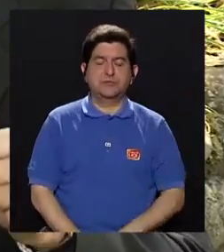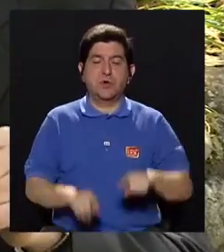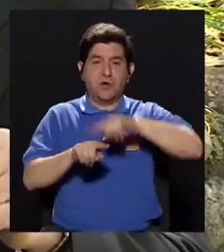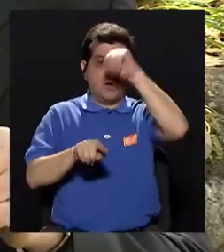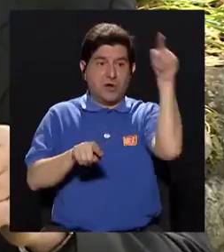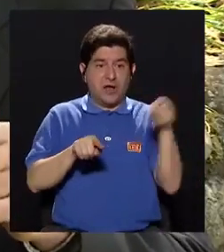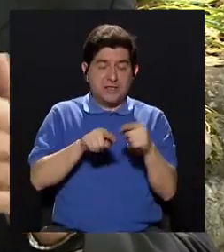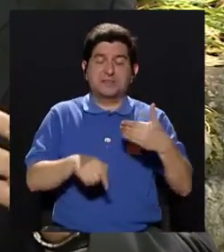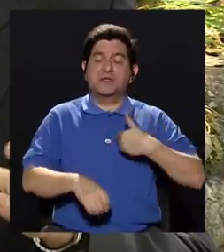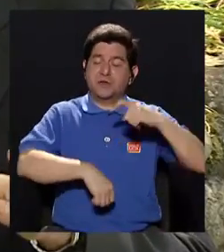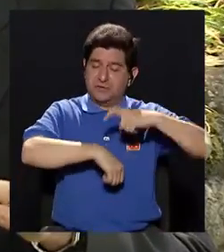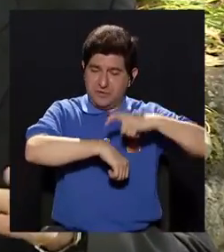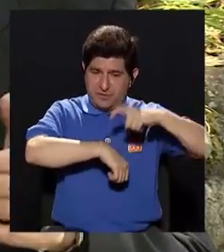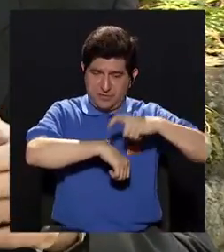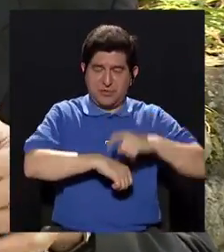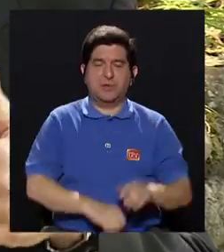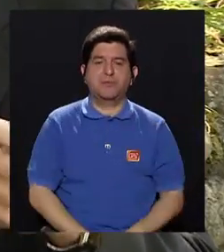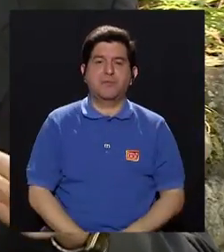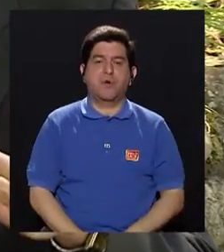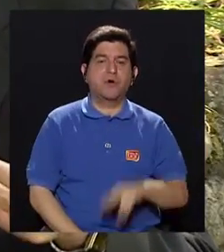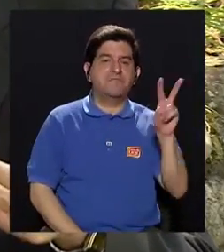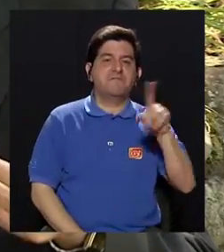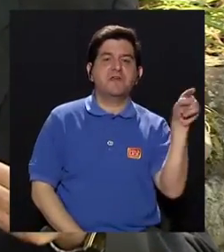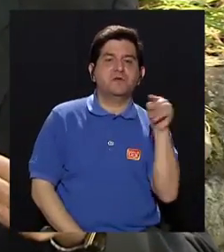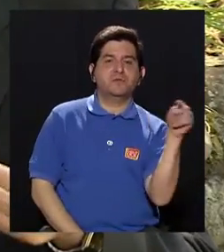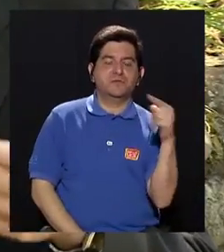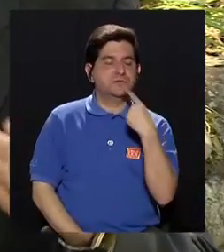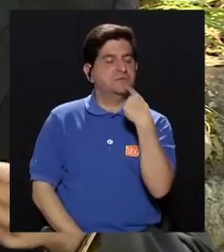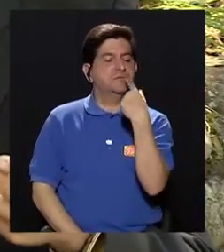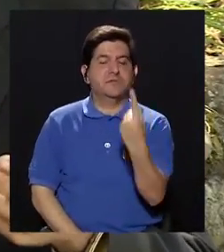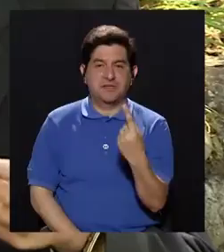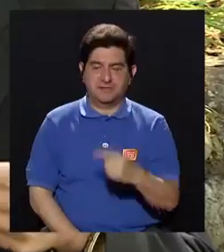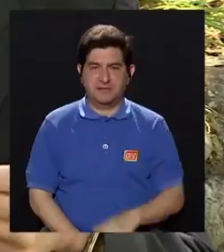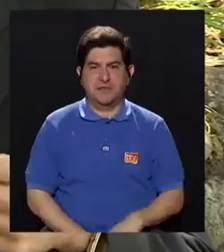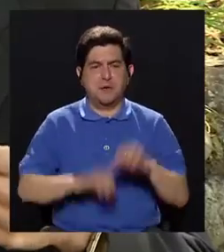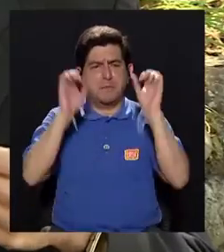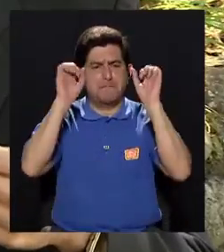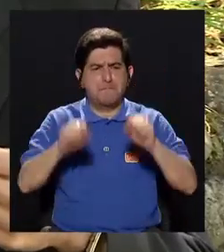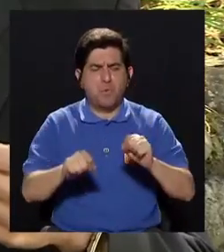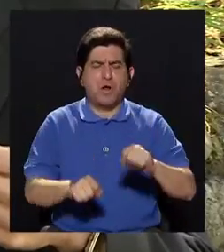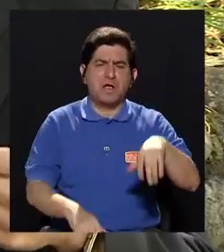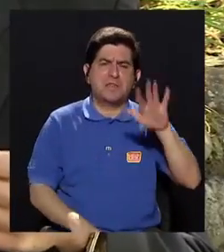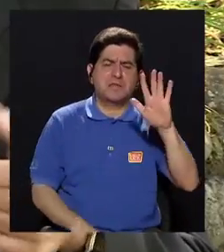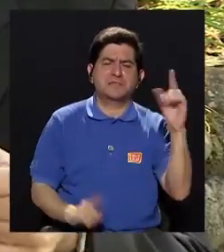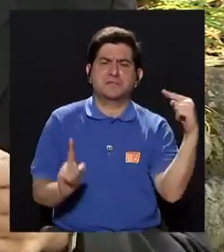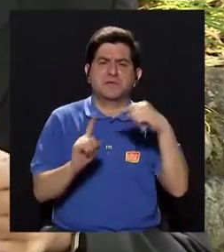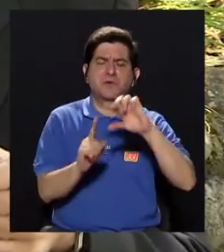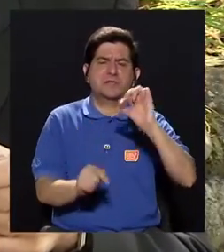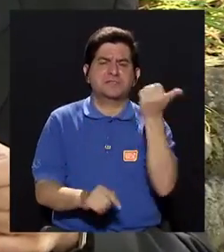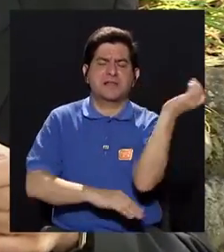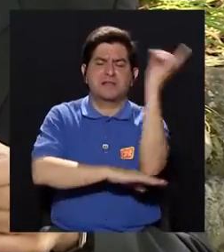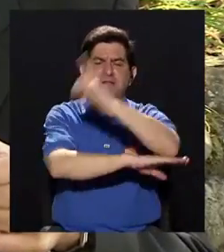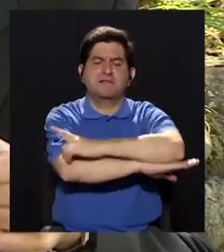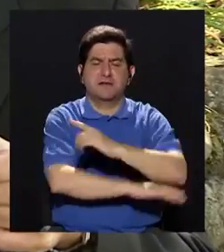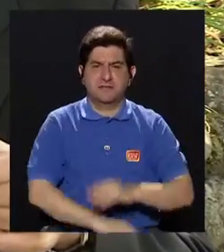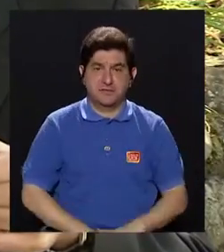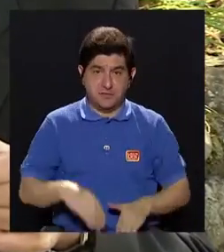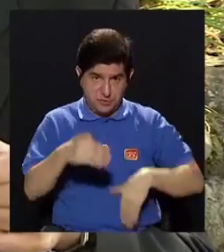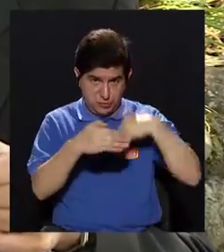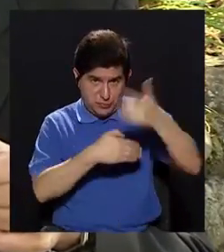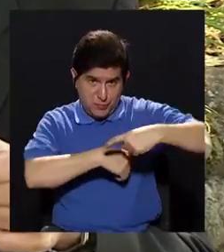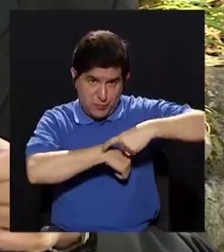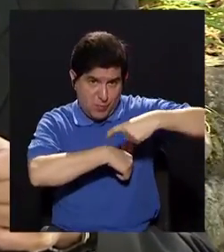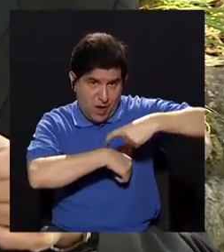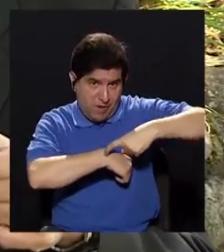cierta duración. Para el virus Zika, se dice que este ciclo podría durar entre cinco y diez días. Quiere decir que después de este